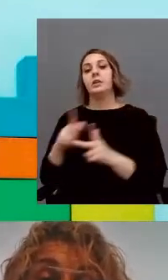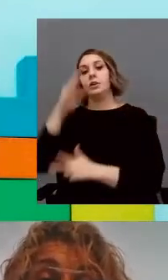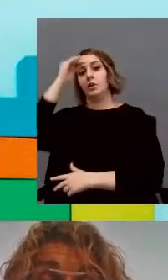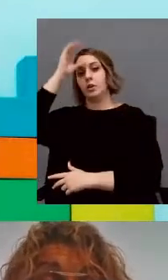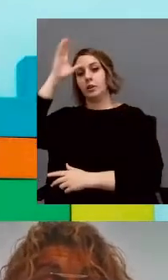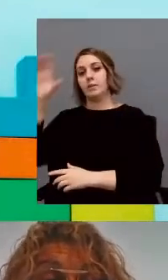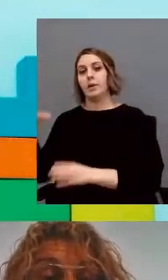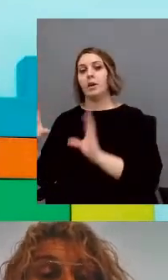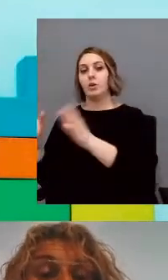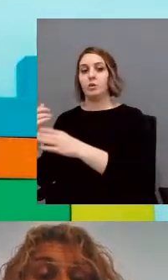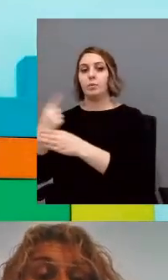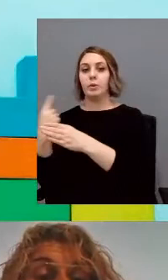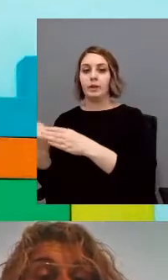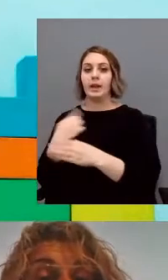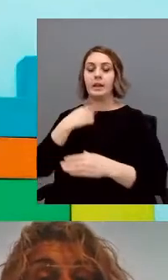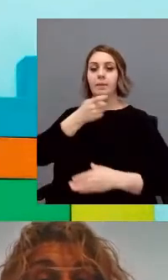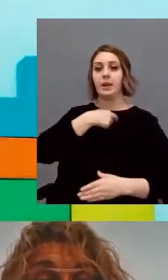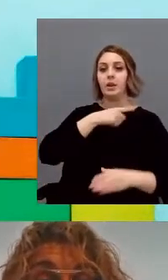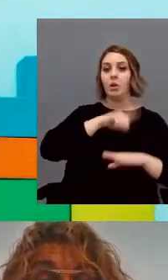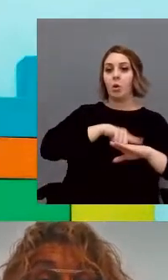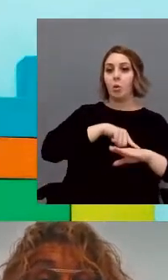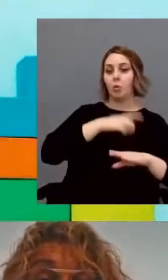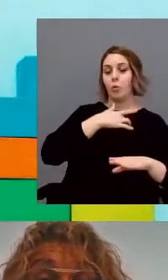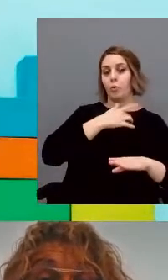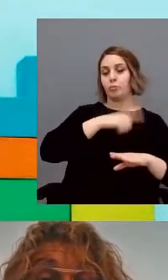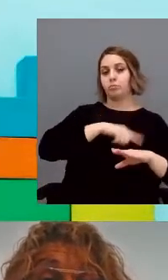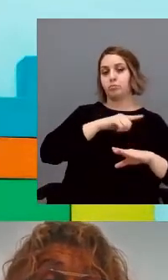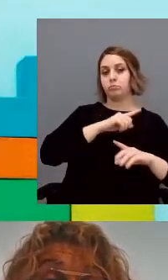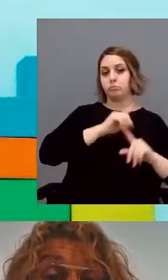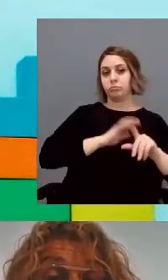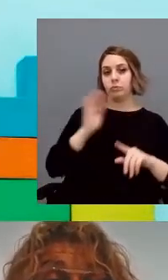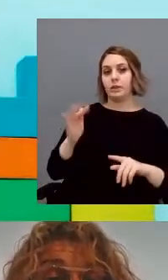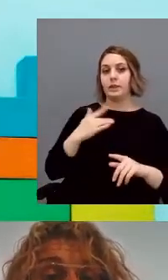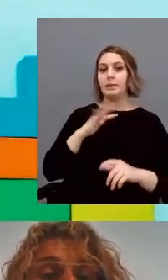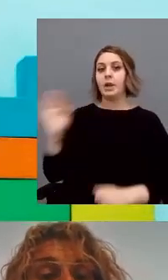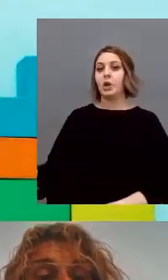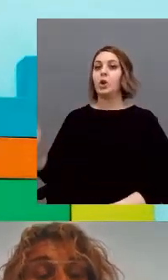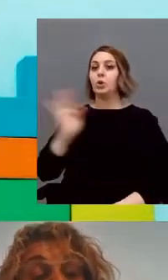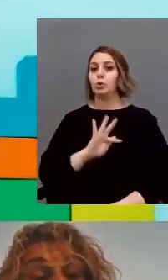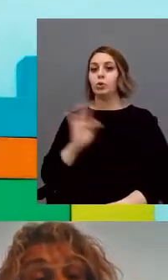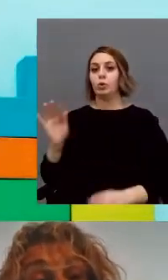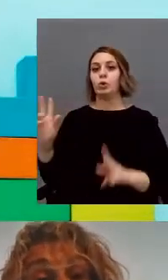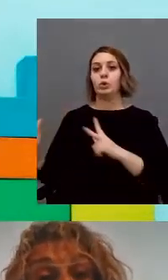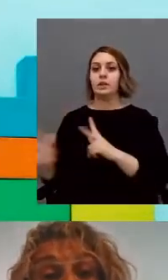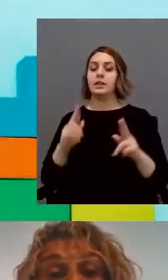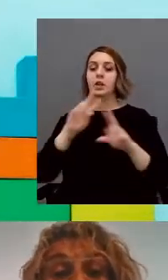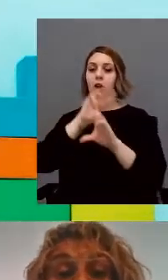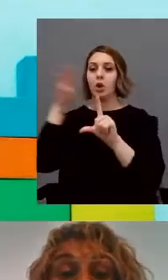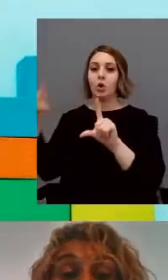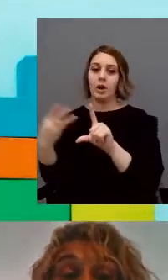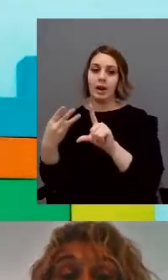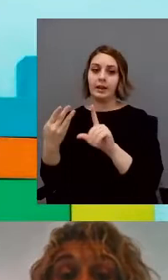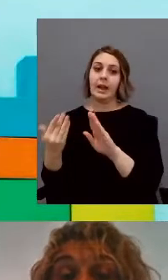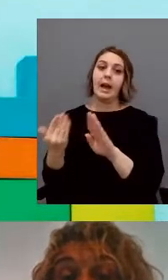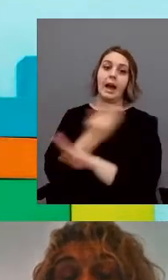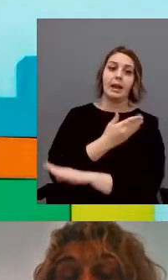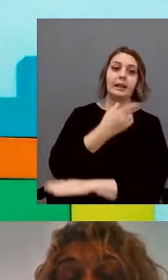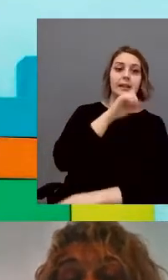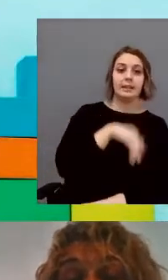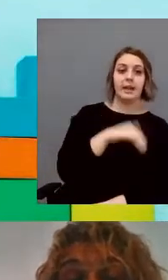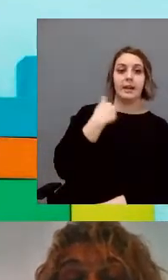la variabilidad de frecuencia cardíaca del terapeuta, la alternancia de turno de las sesiones online. Previamente se habían